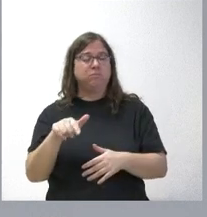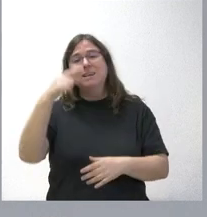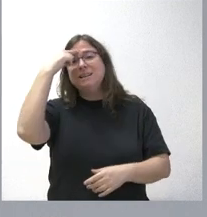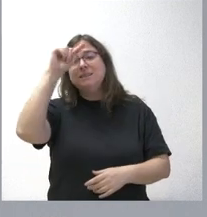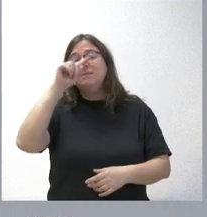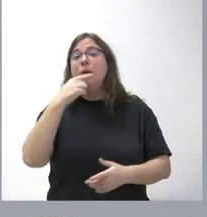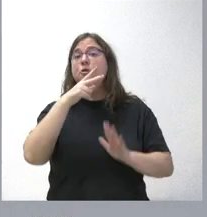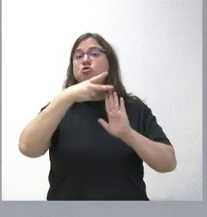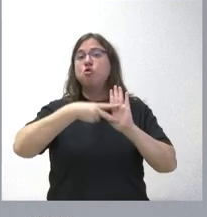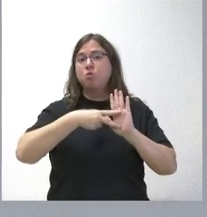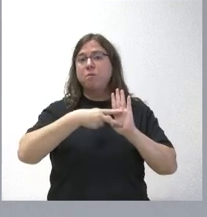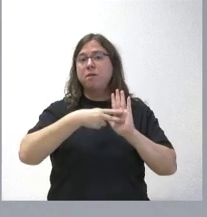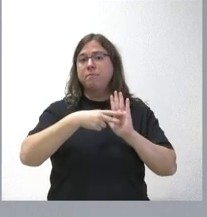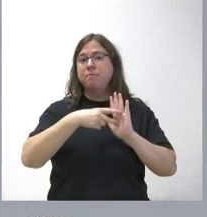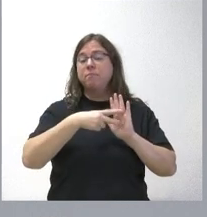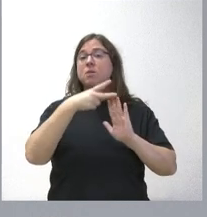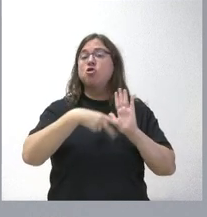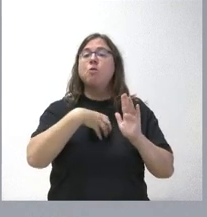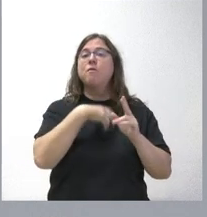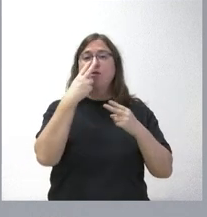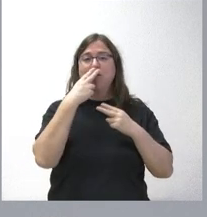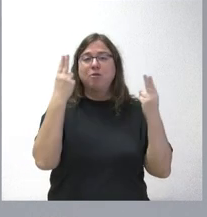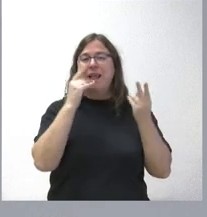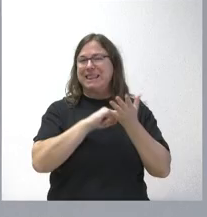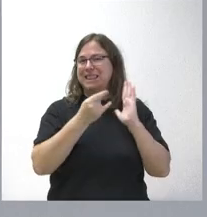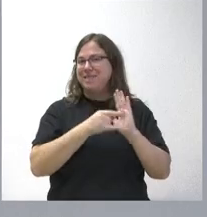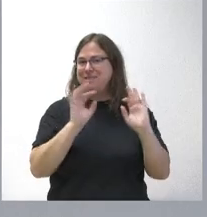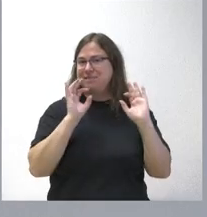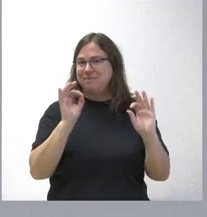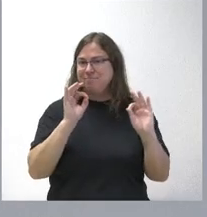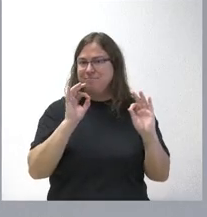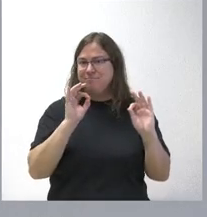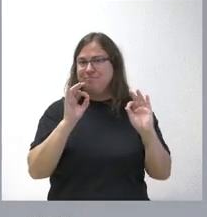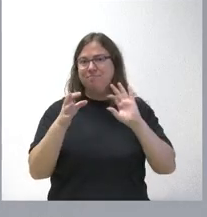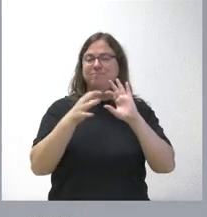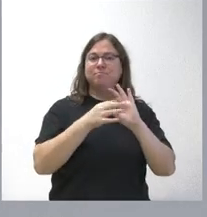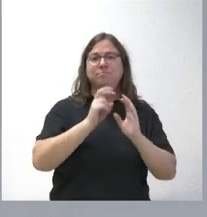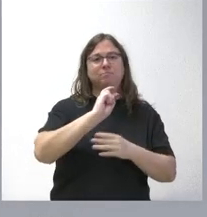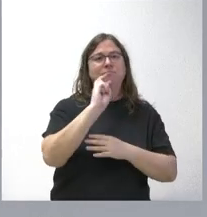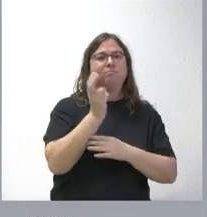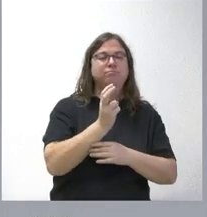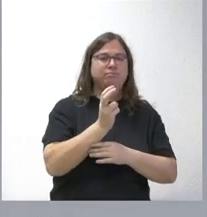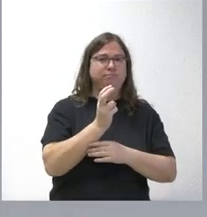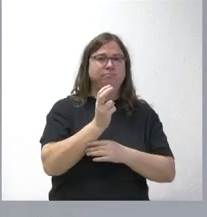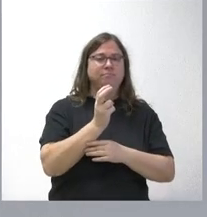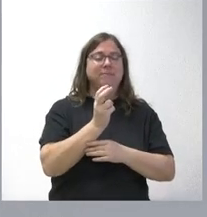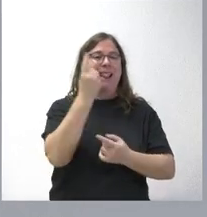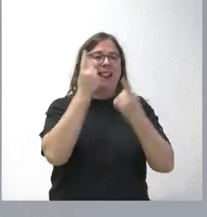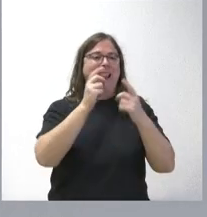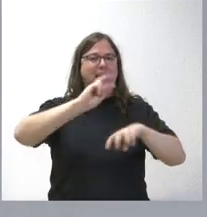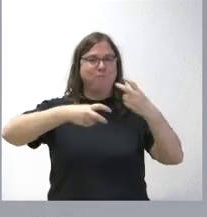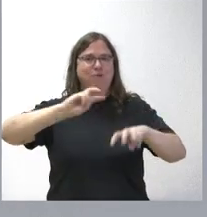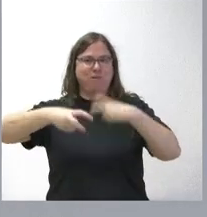además, la normativa de función pública es muy técnica y está sujeta a múltiples cambios puntuales,